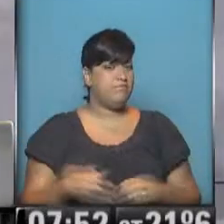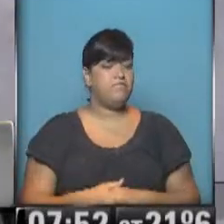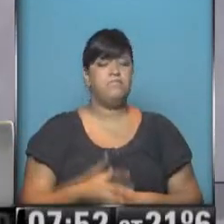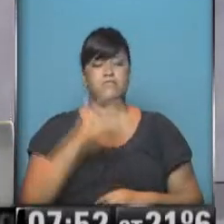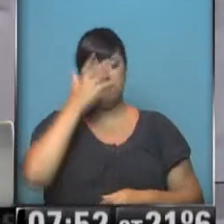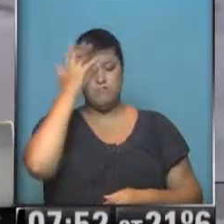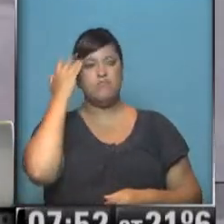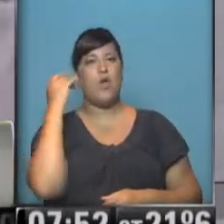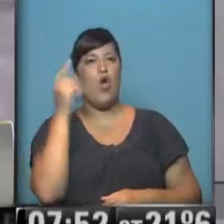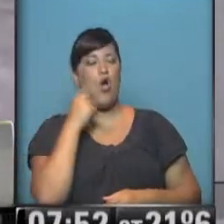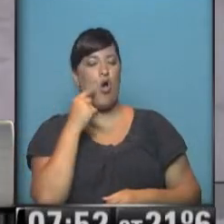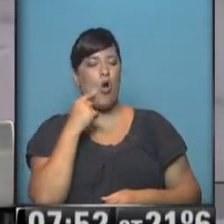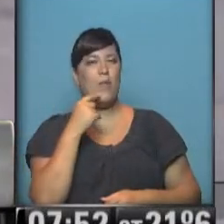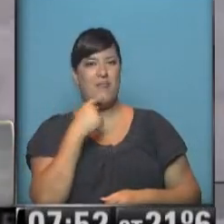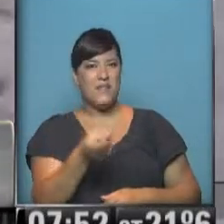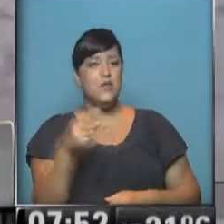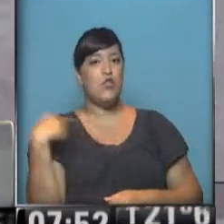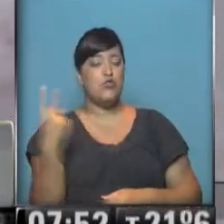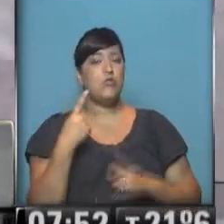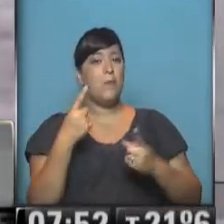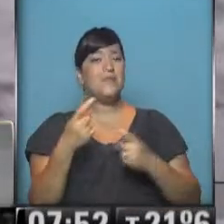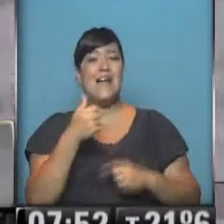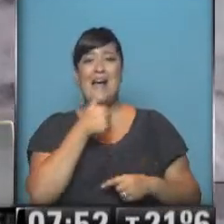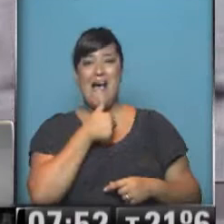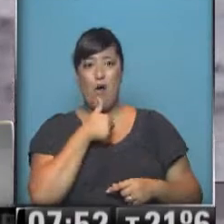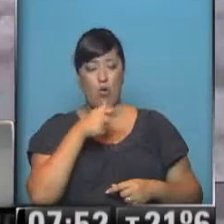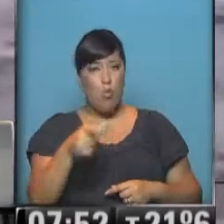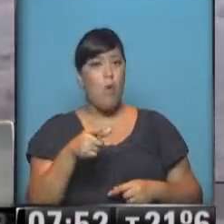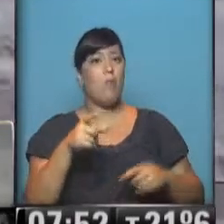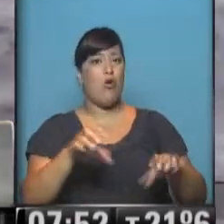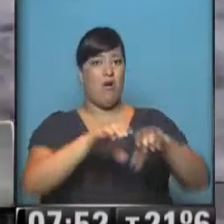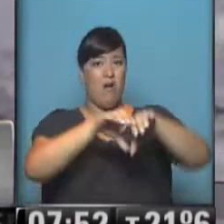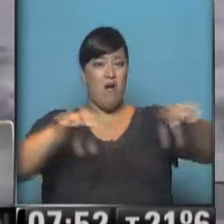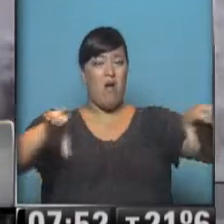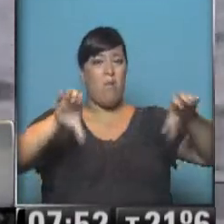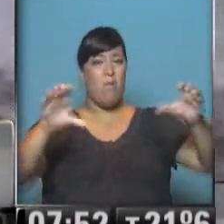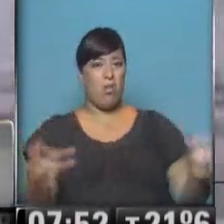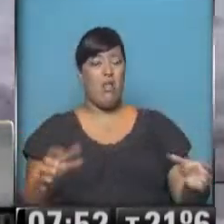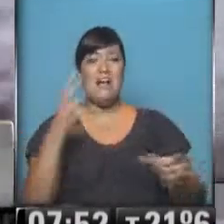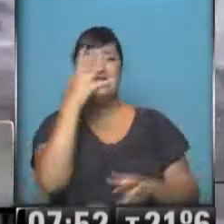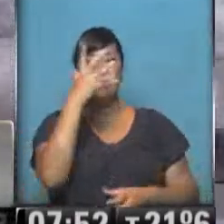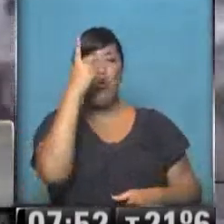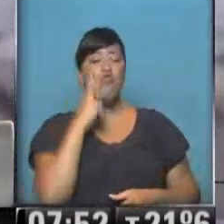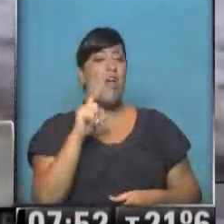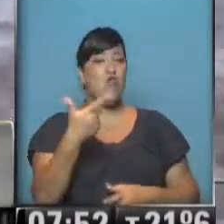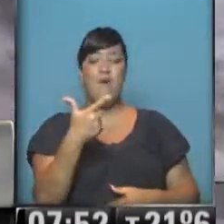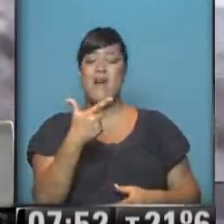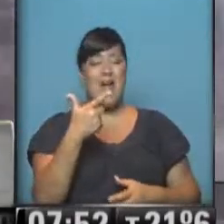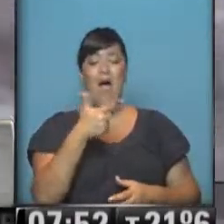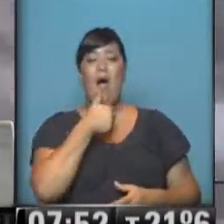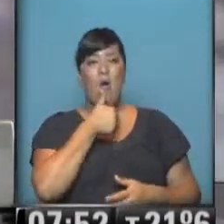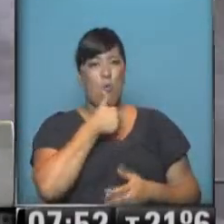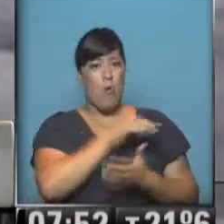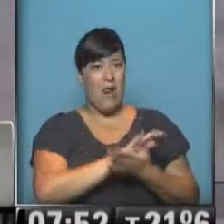nosotros necesitamos mucha agua porque rompió el acueducto, entonces nos había agua potable por cinco días en Río Ceballos y